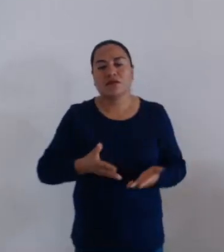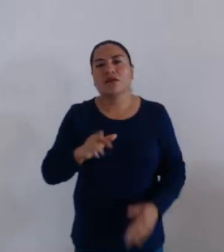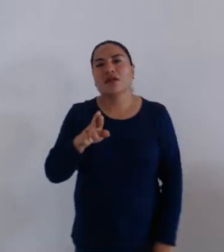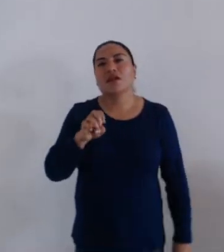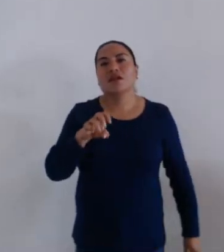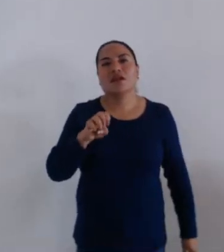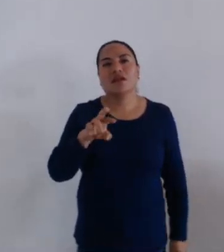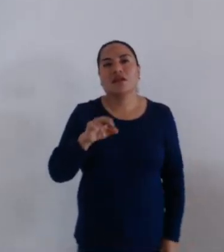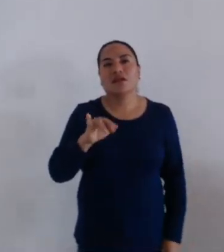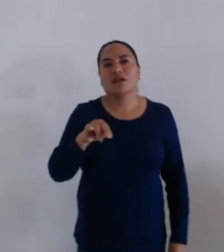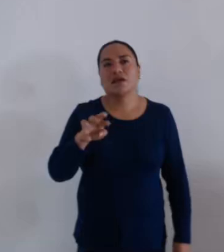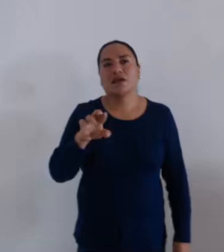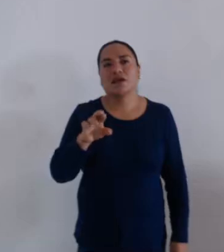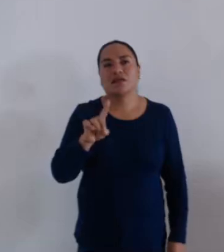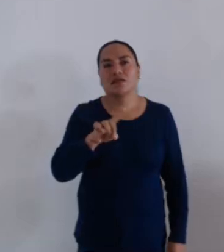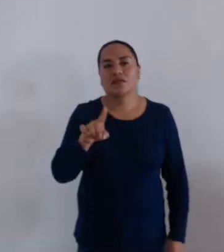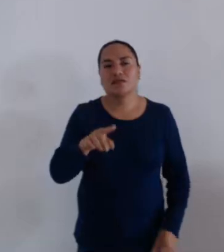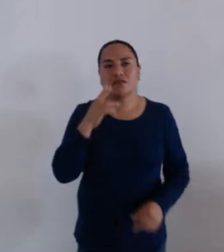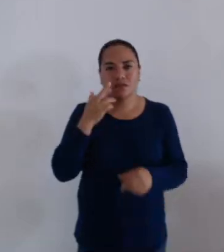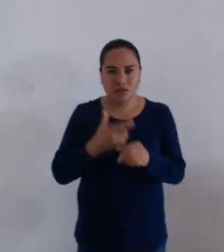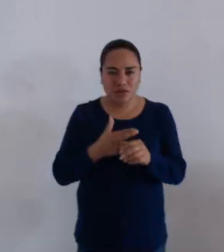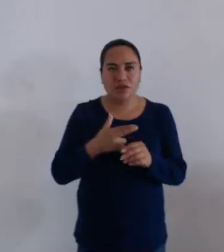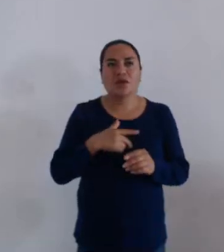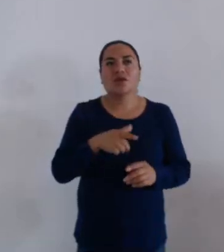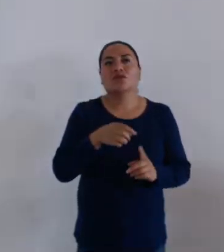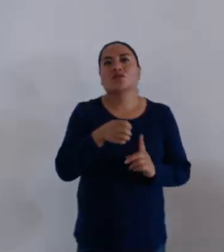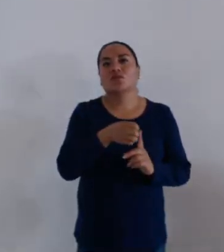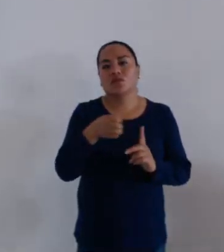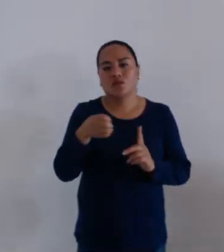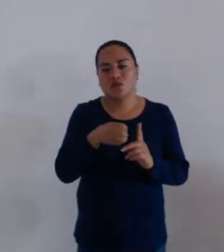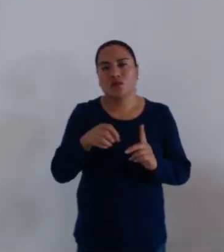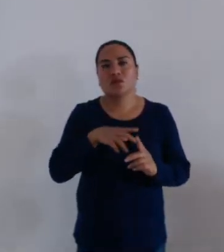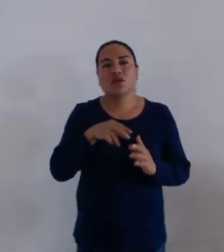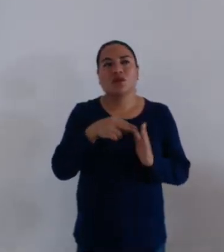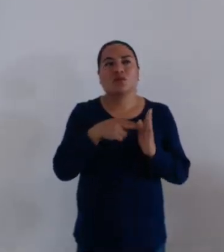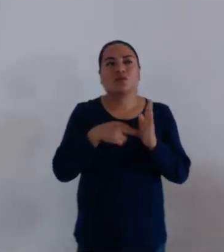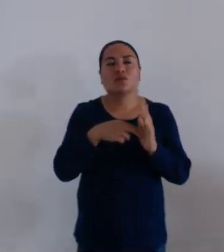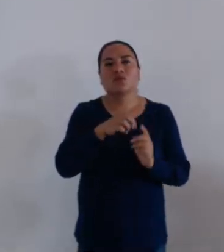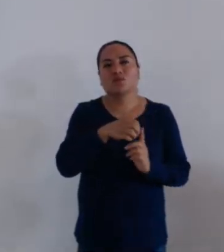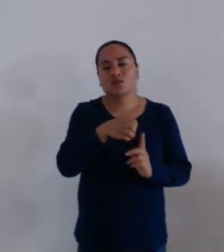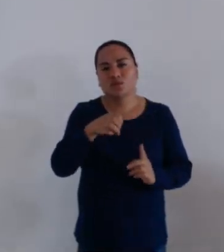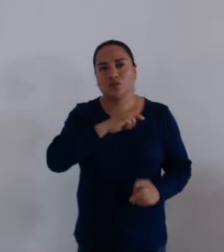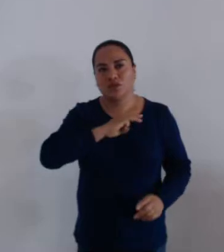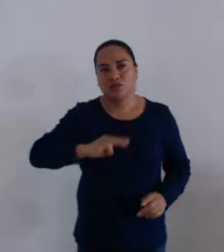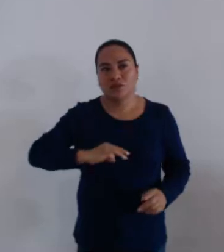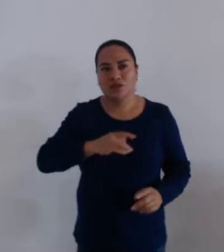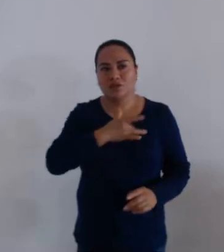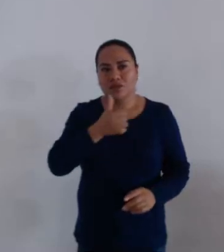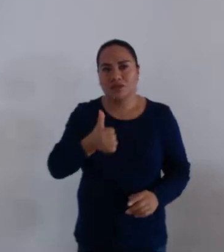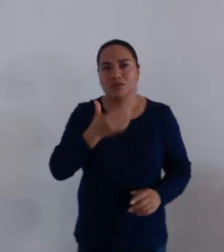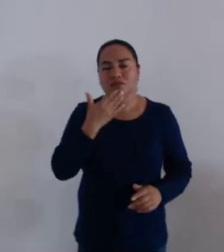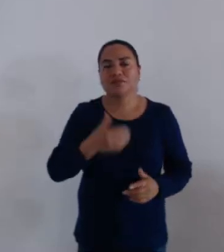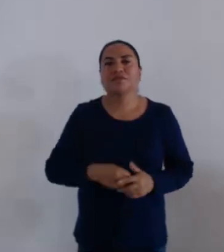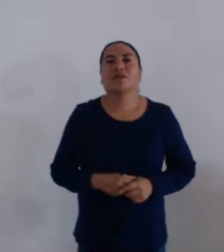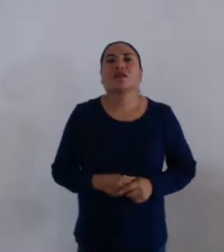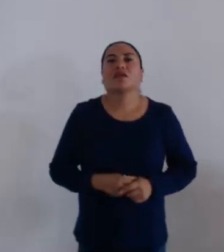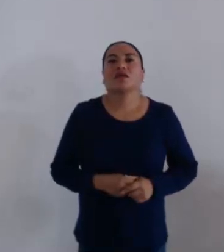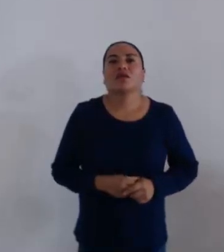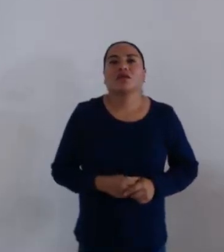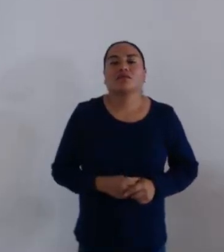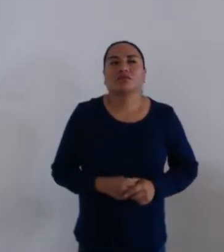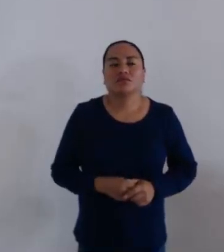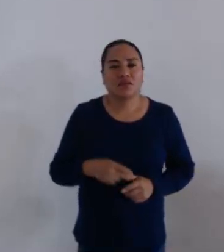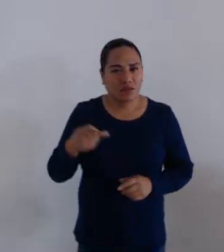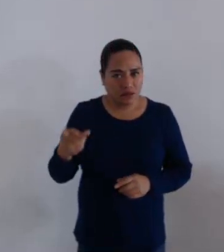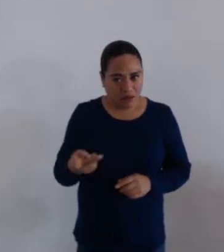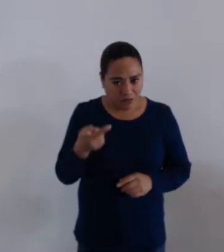René Ricard del Limón, regidor de Bienestar y de Normatividad y Nomenclatura Municipal. En votación económica, se